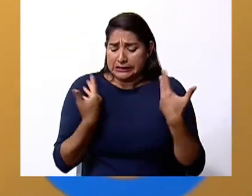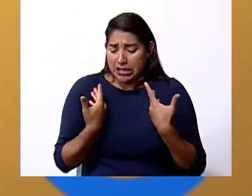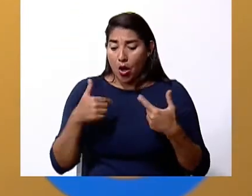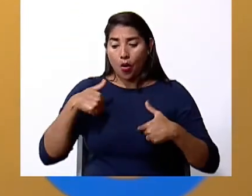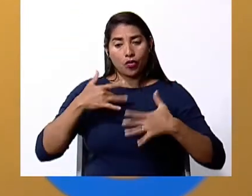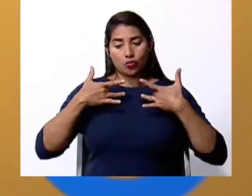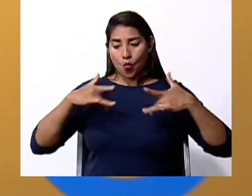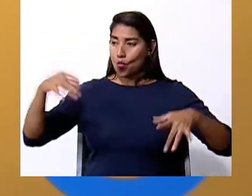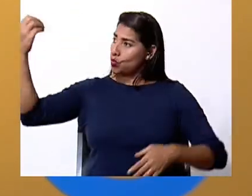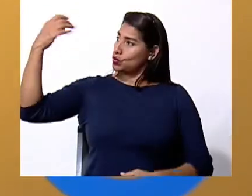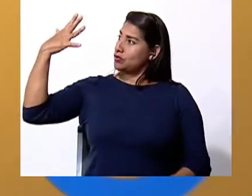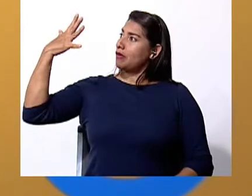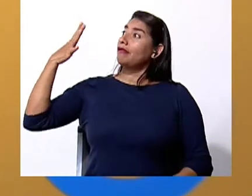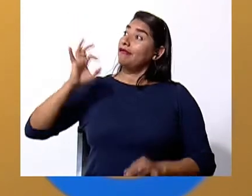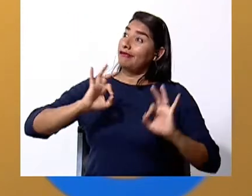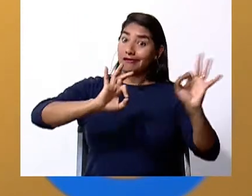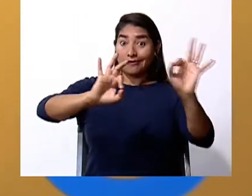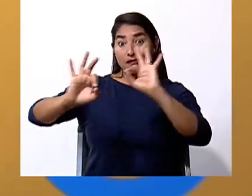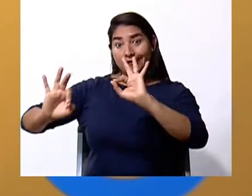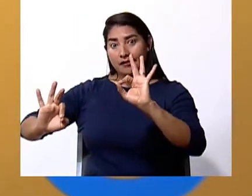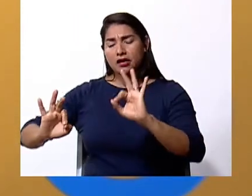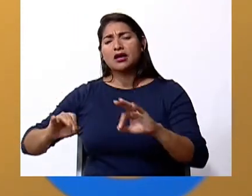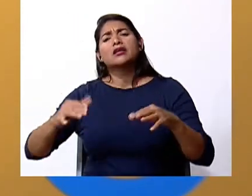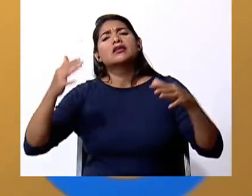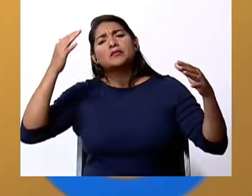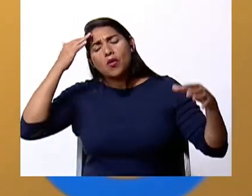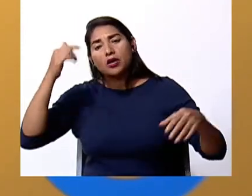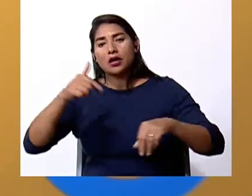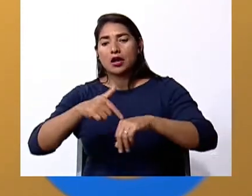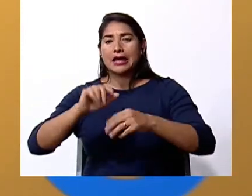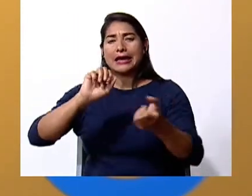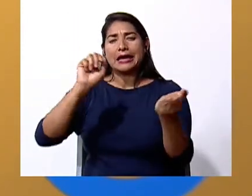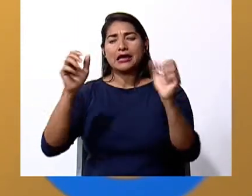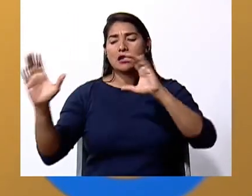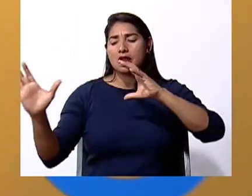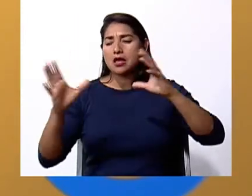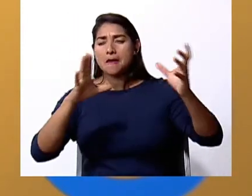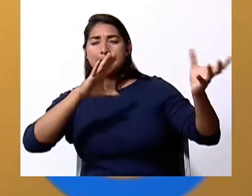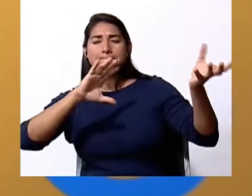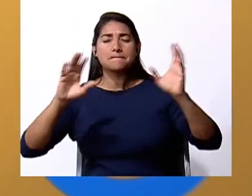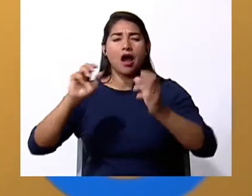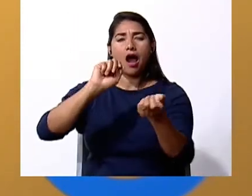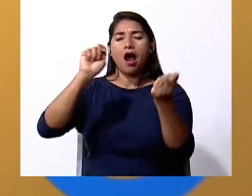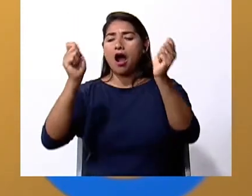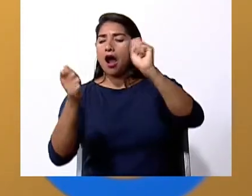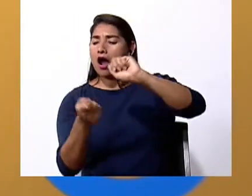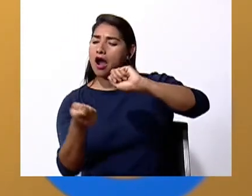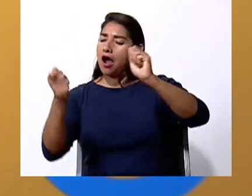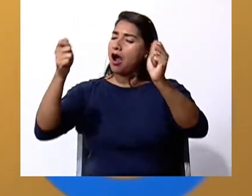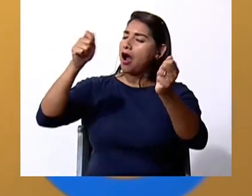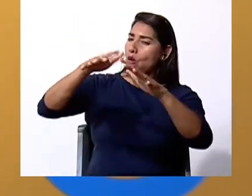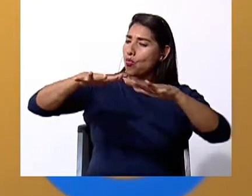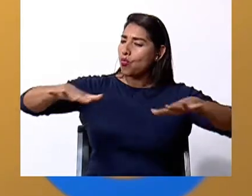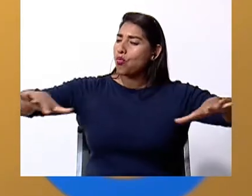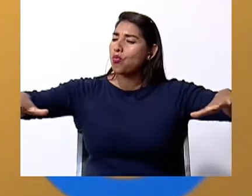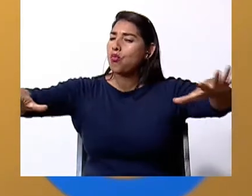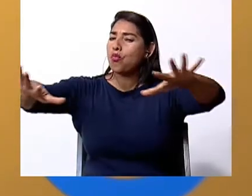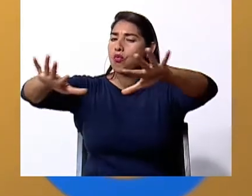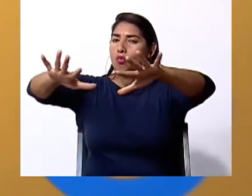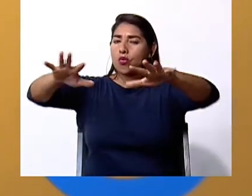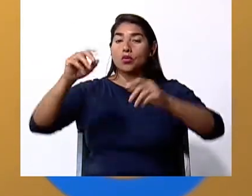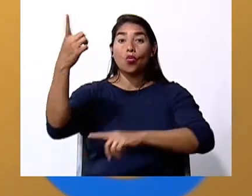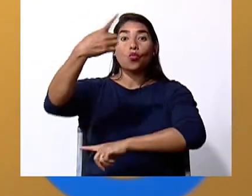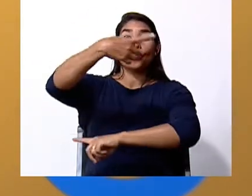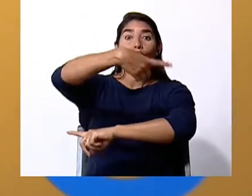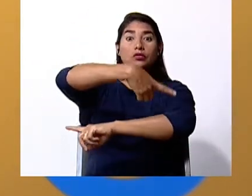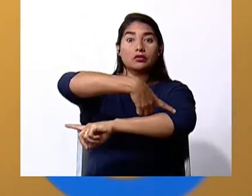no, hoy está haciendo sol. Porque el tiempo era eso, ¿se acuerdan? El tiempo de las condiciones atmosféricas en un